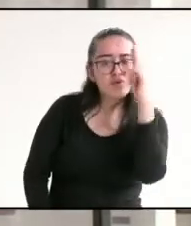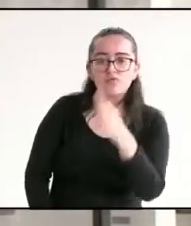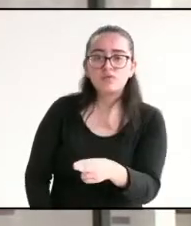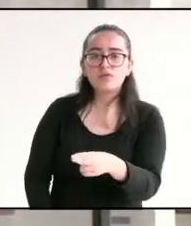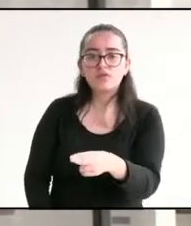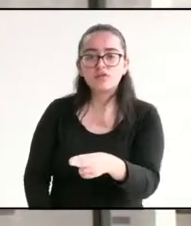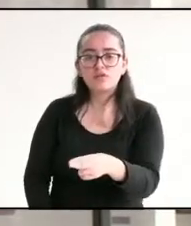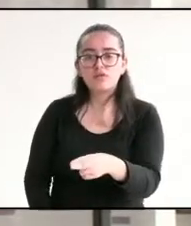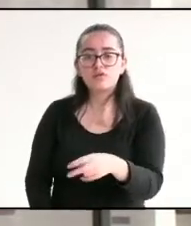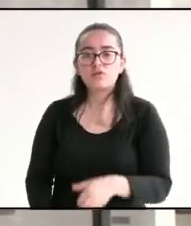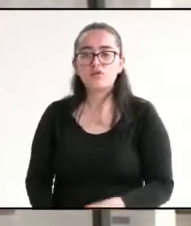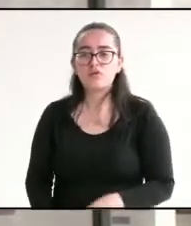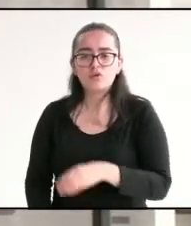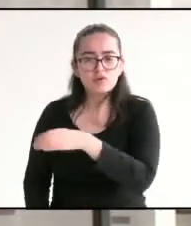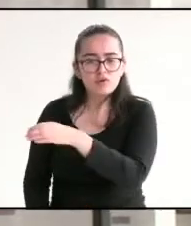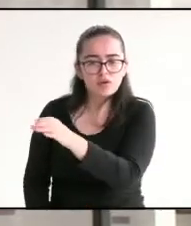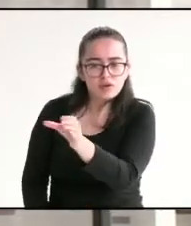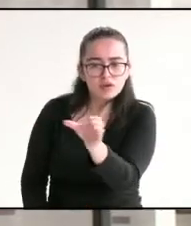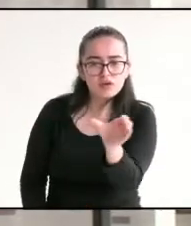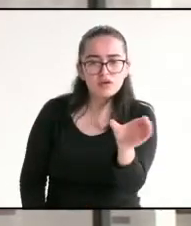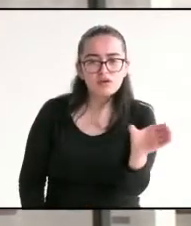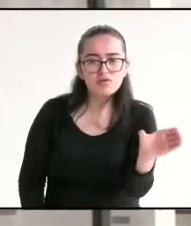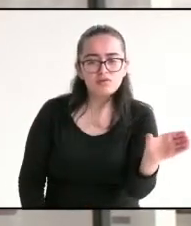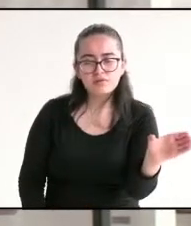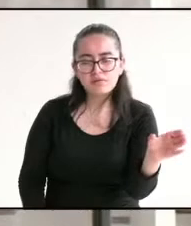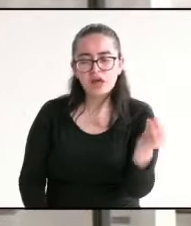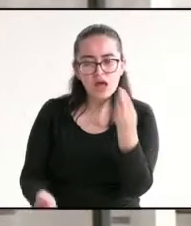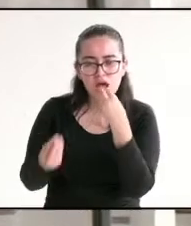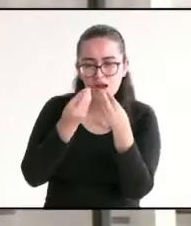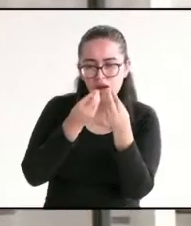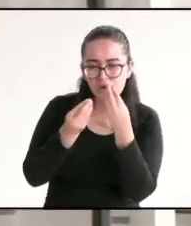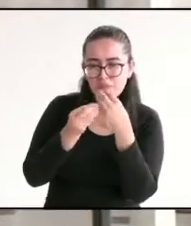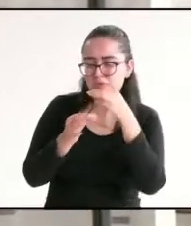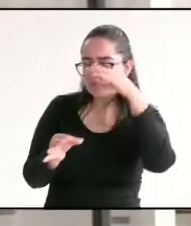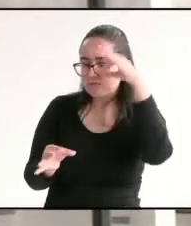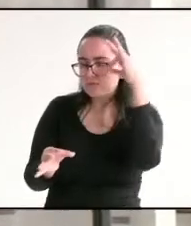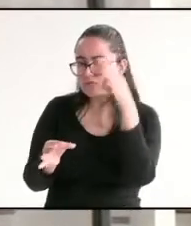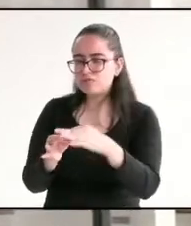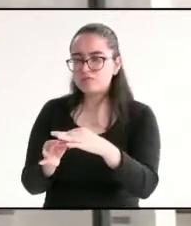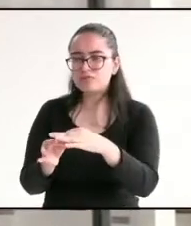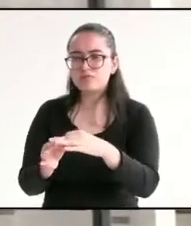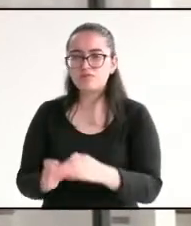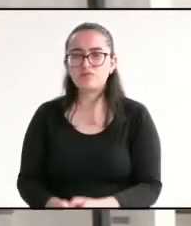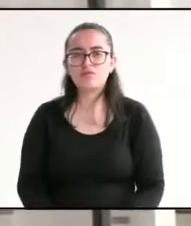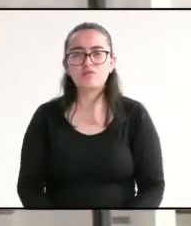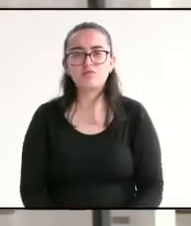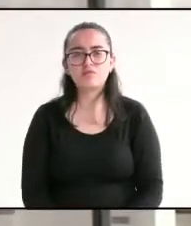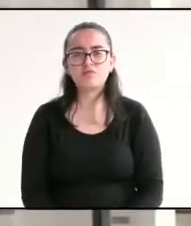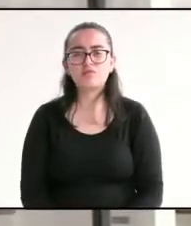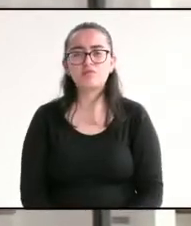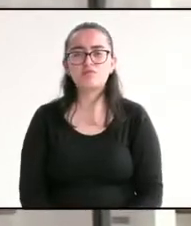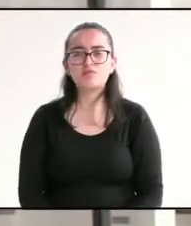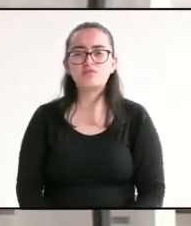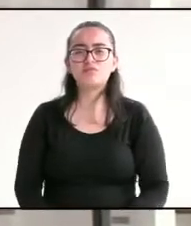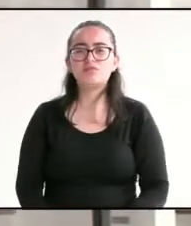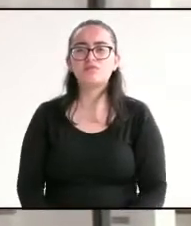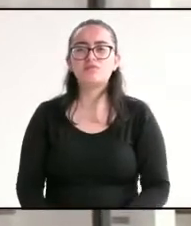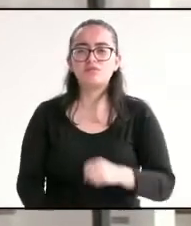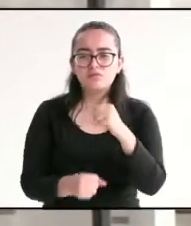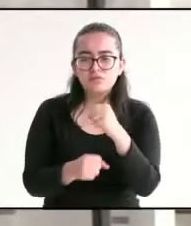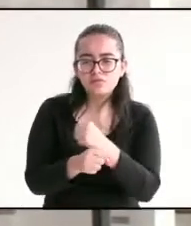agrícolas para generar producción de calidad y amigables con el medio ambiente. Vamos a impulsar un acuerdo